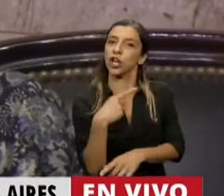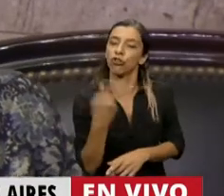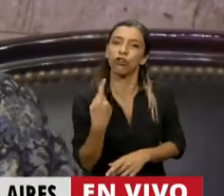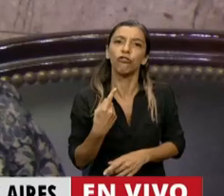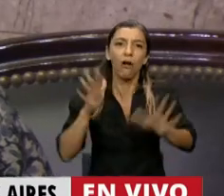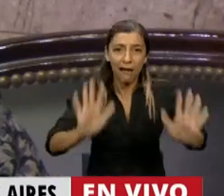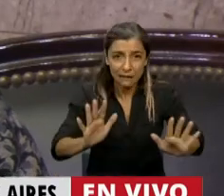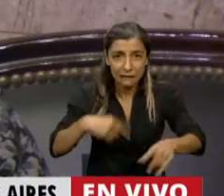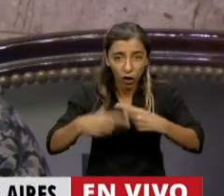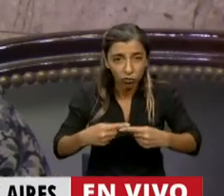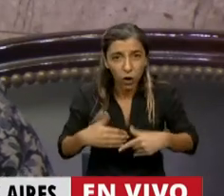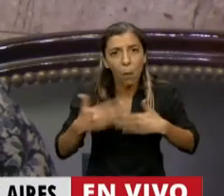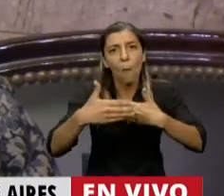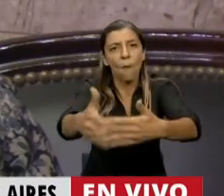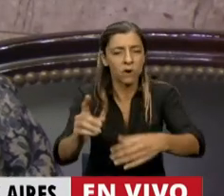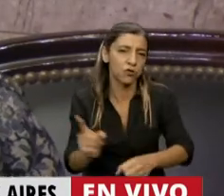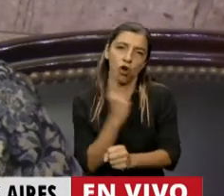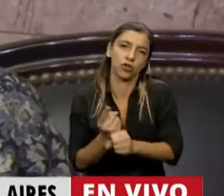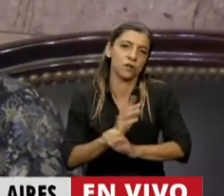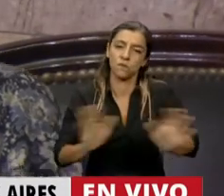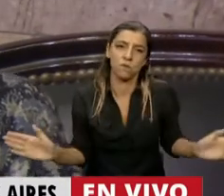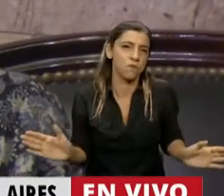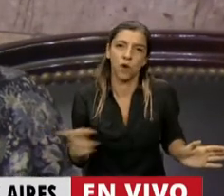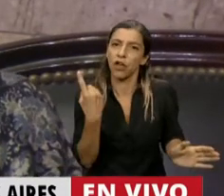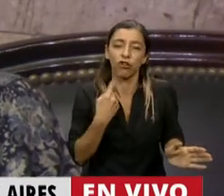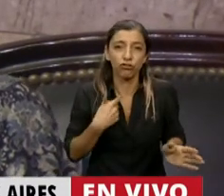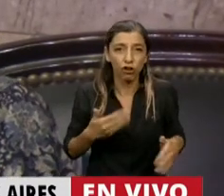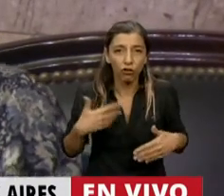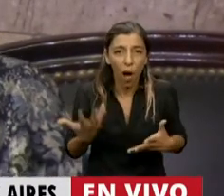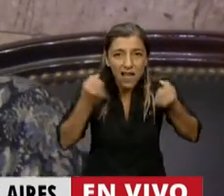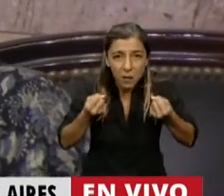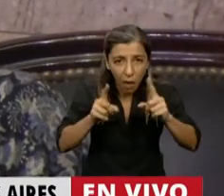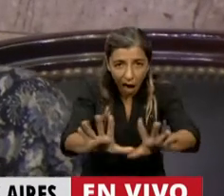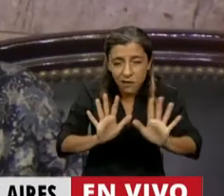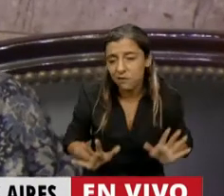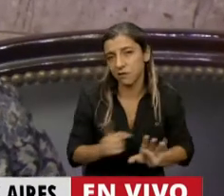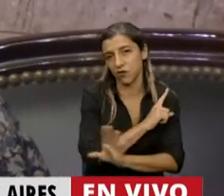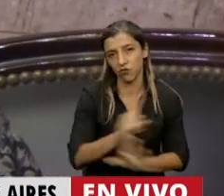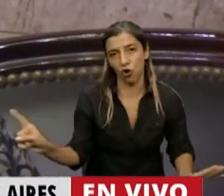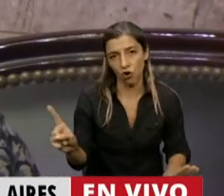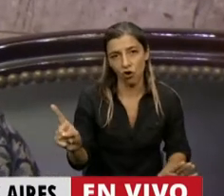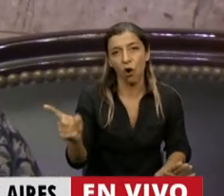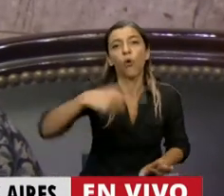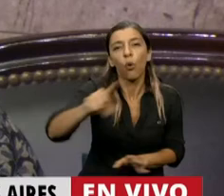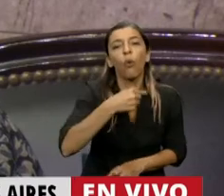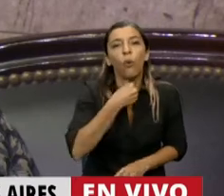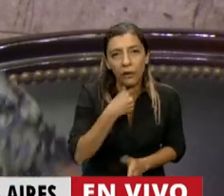hayamos estado escuchando la multitud de intervenciones en favor de mantener el aborto clandestino,